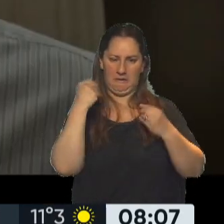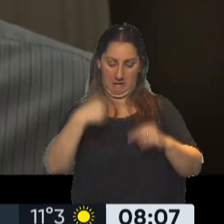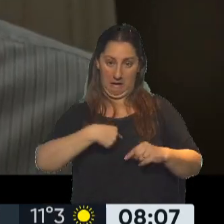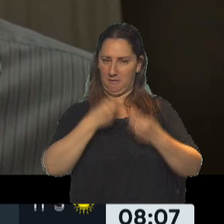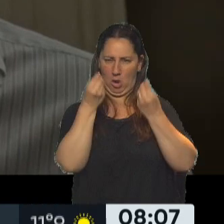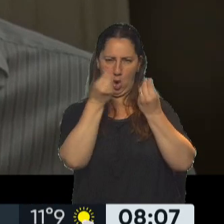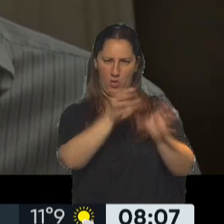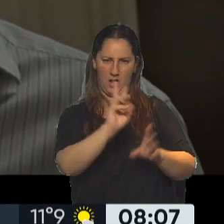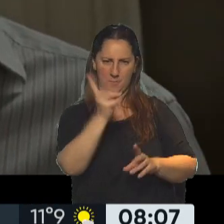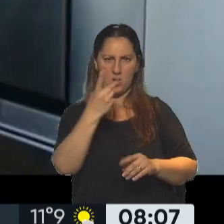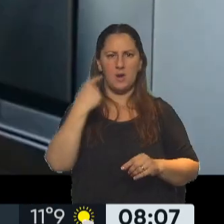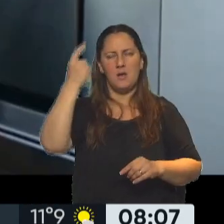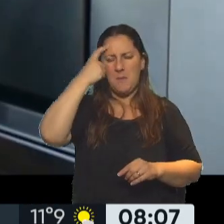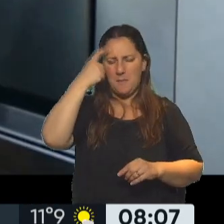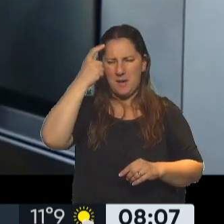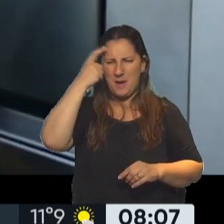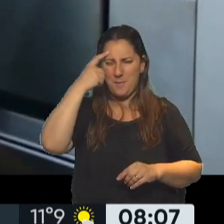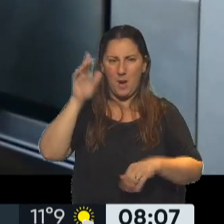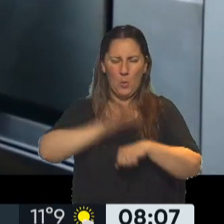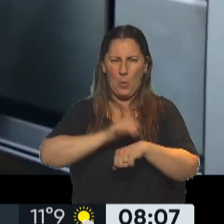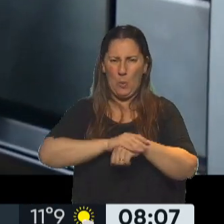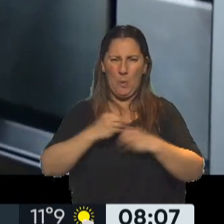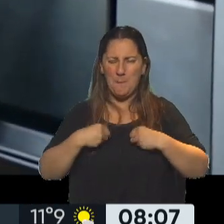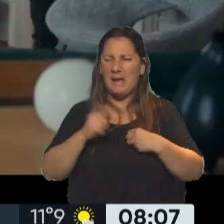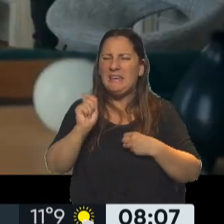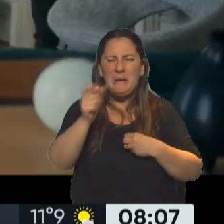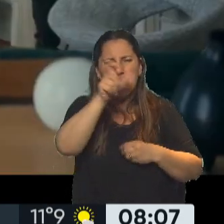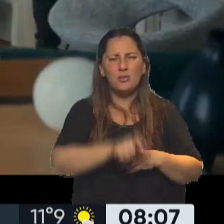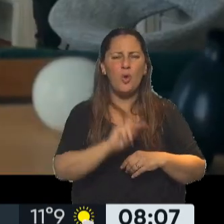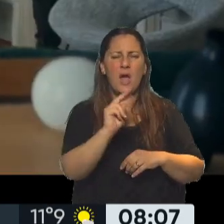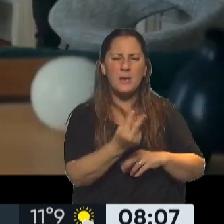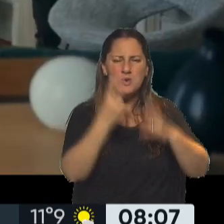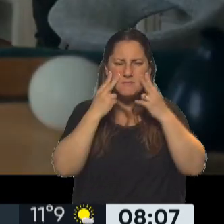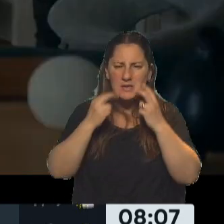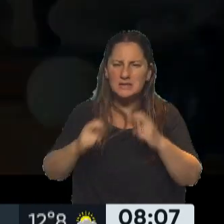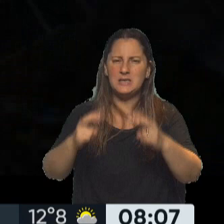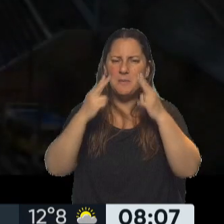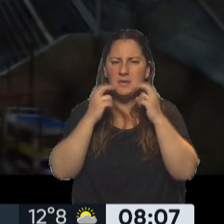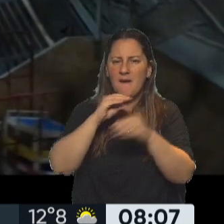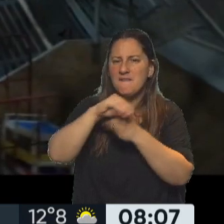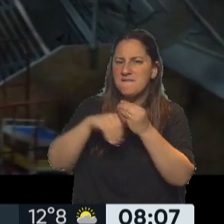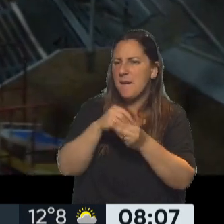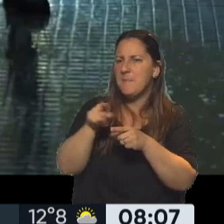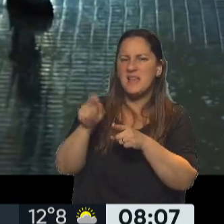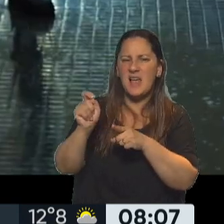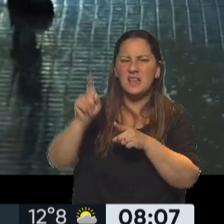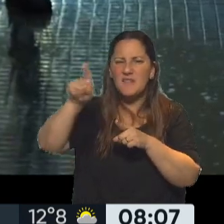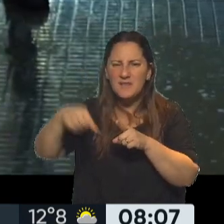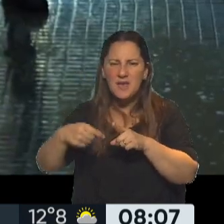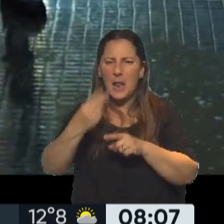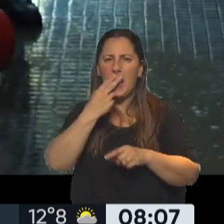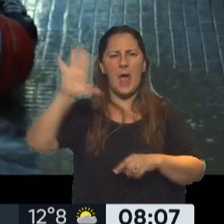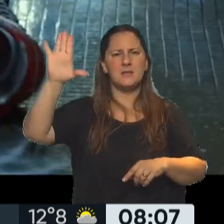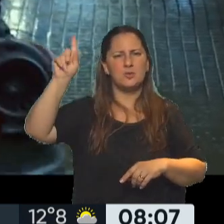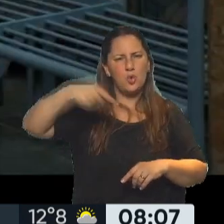lo invade y comienza a ver quién era ese señor muerto y además a acercarse de alguna manera a su familia. ¿De dónde sale ese nazismo?